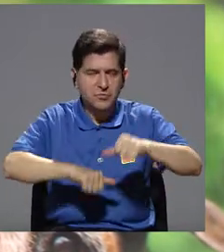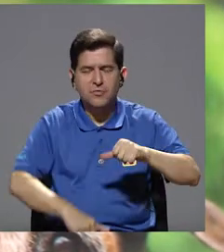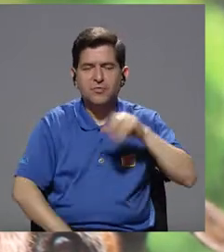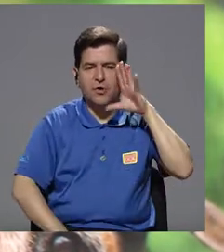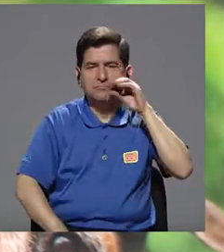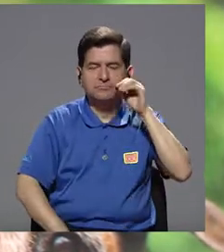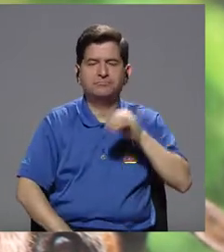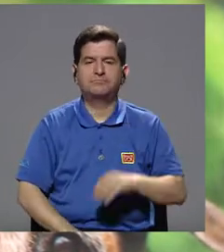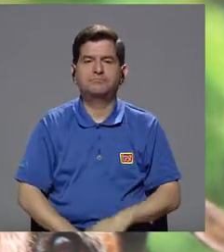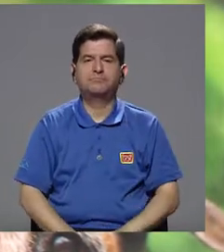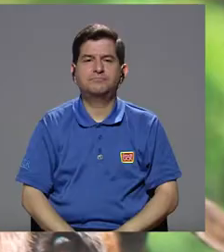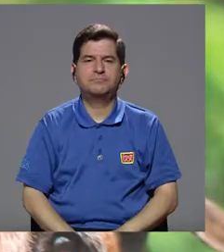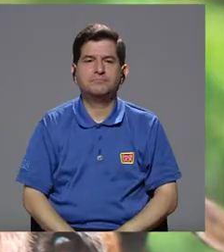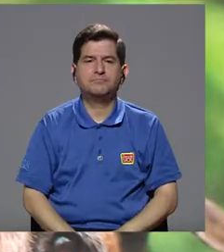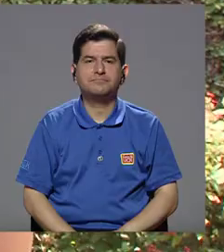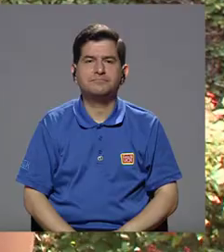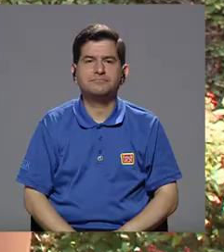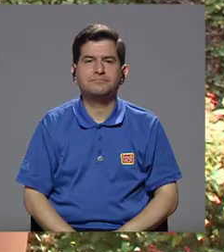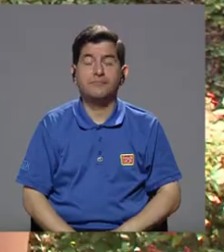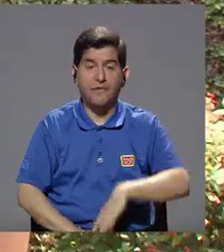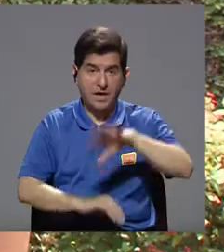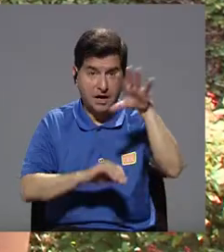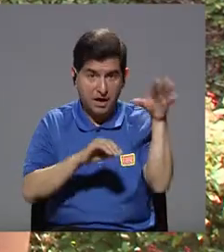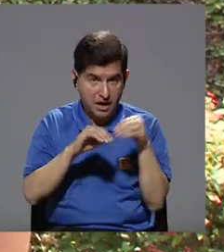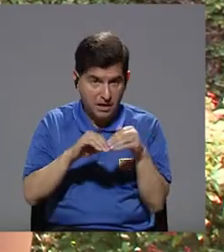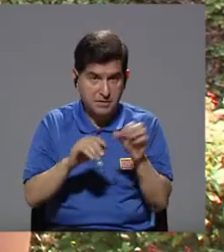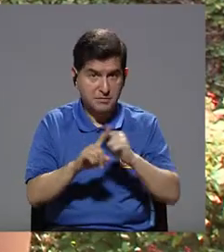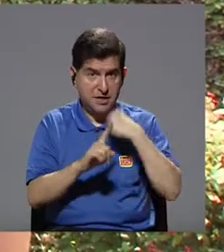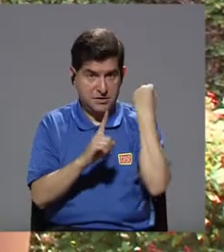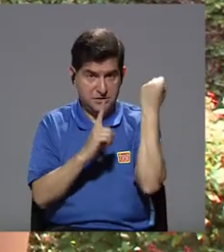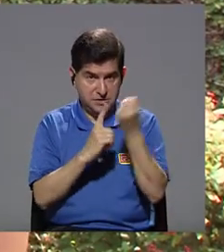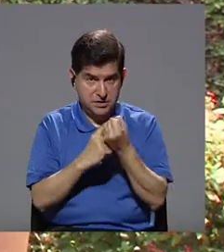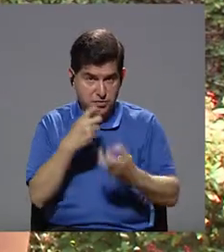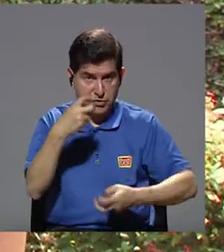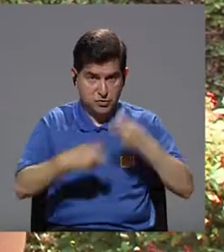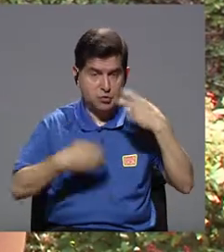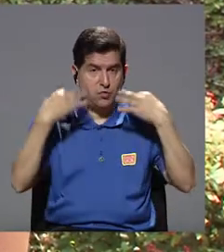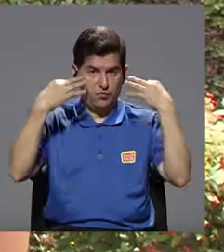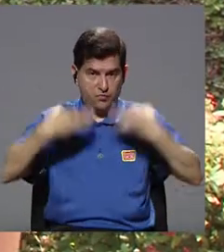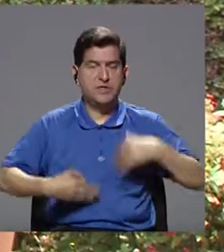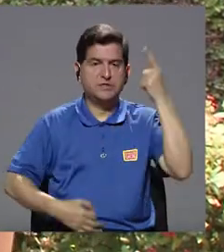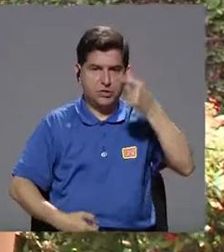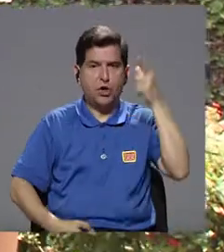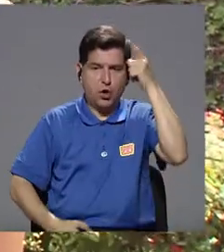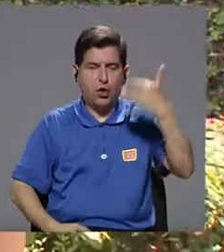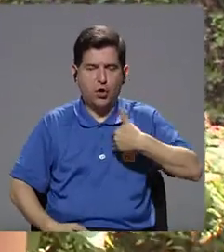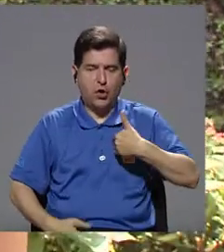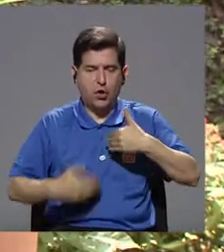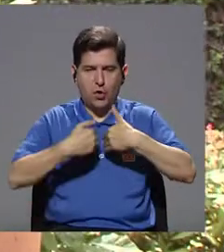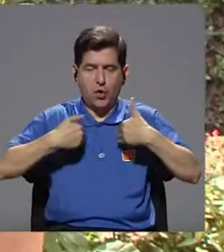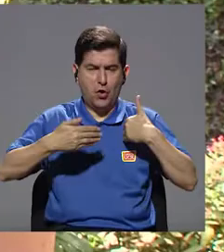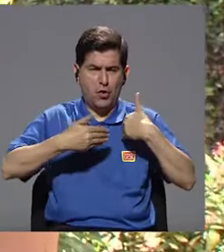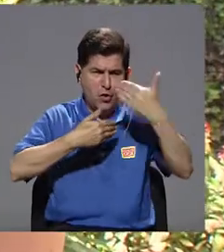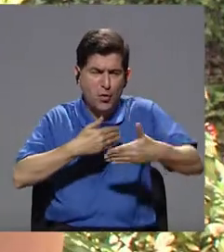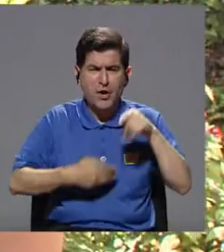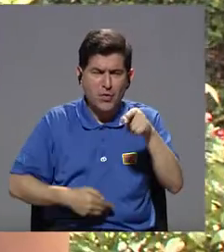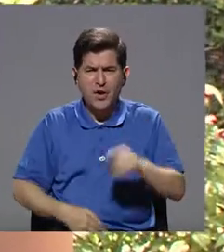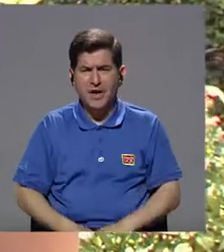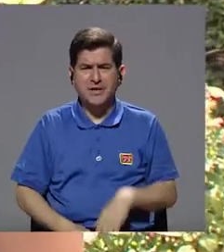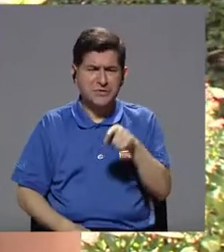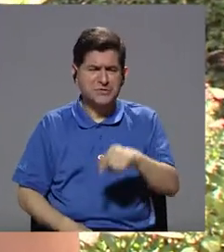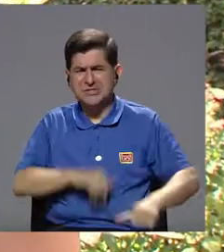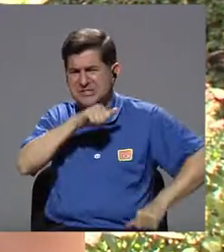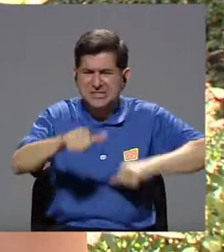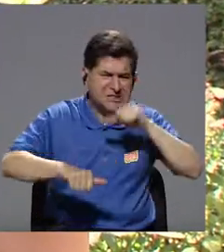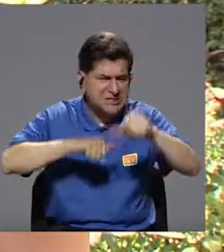peleas. Y además de las consecuencias o los problemas físicos obvios que pueden tener los animales después de estar en,